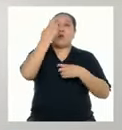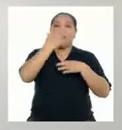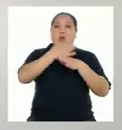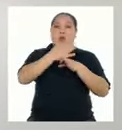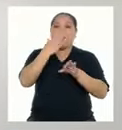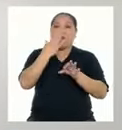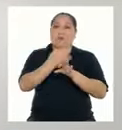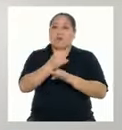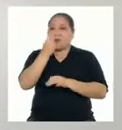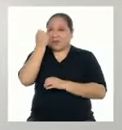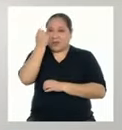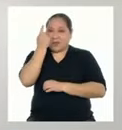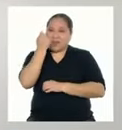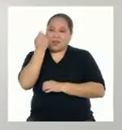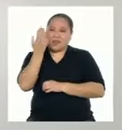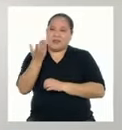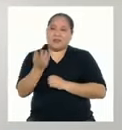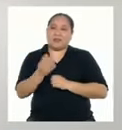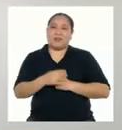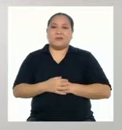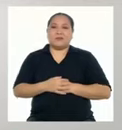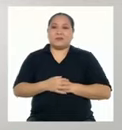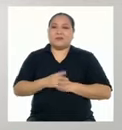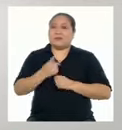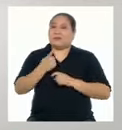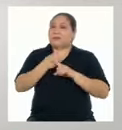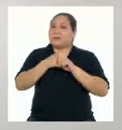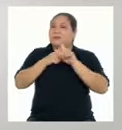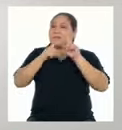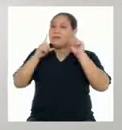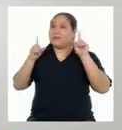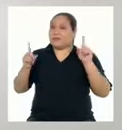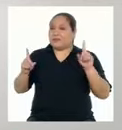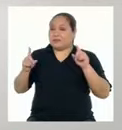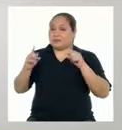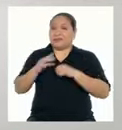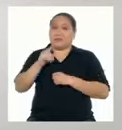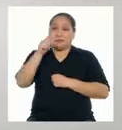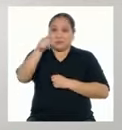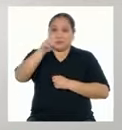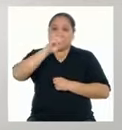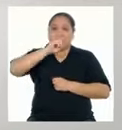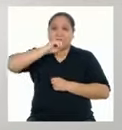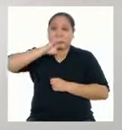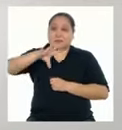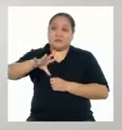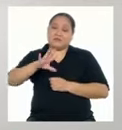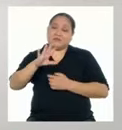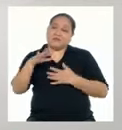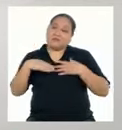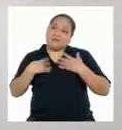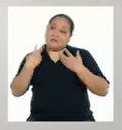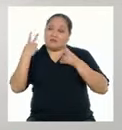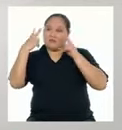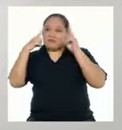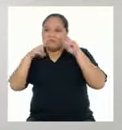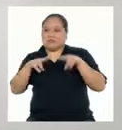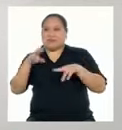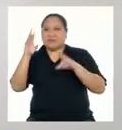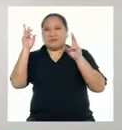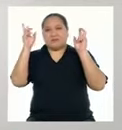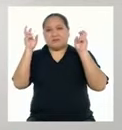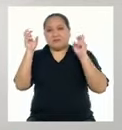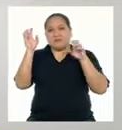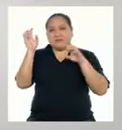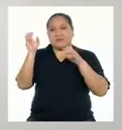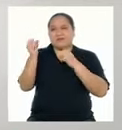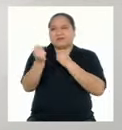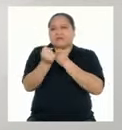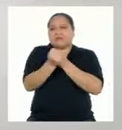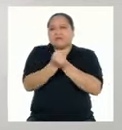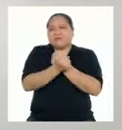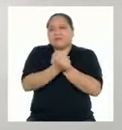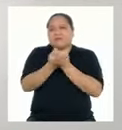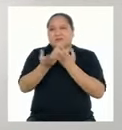única forma de interpretarse Sin embargo, como has dicho, podemos notar que el tema es el amor Y